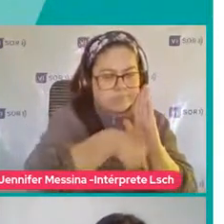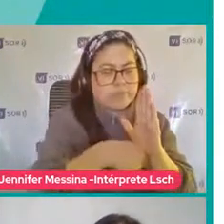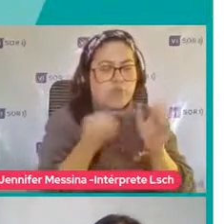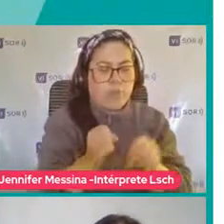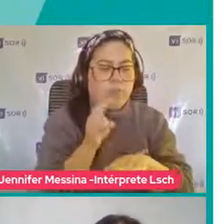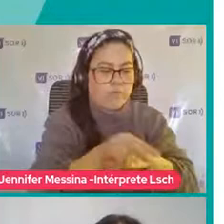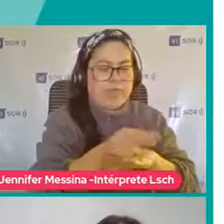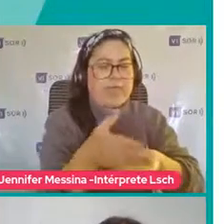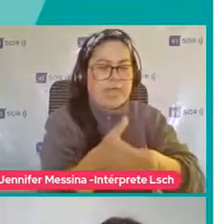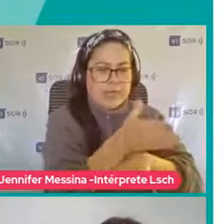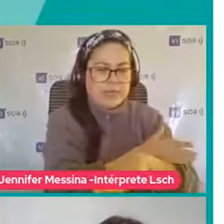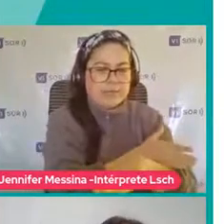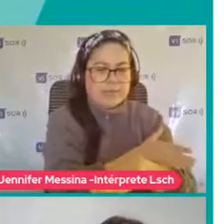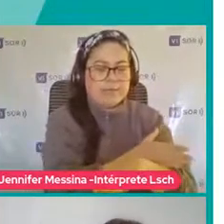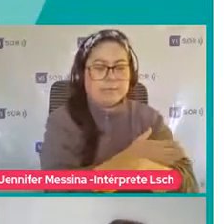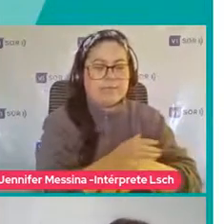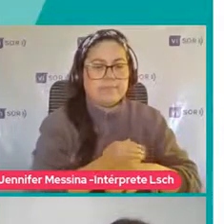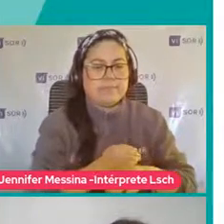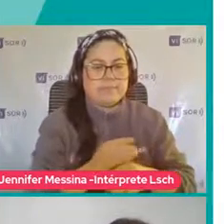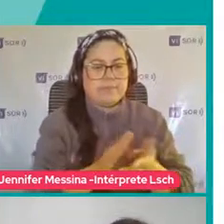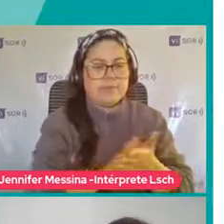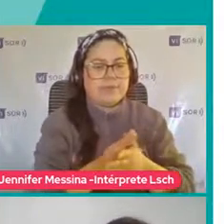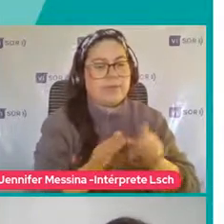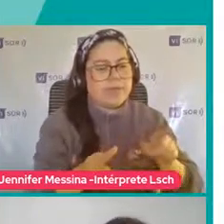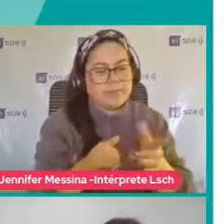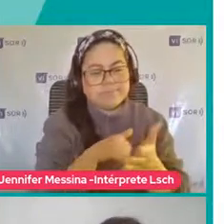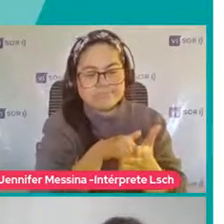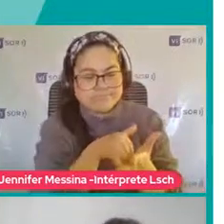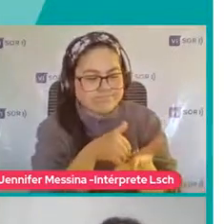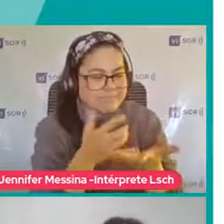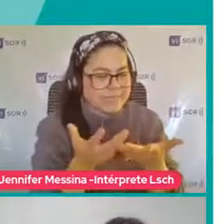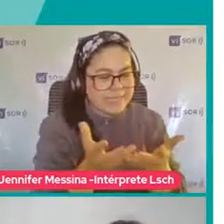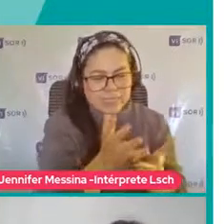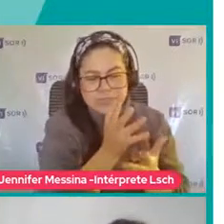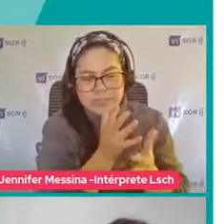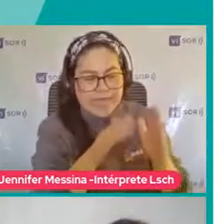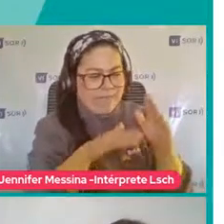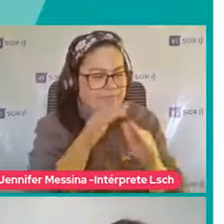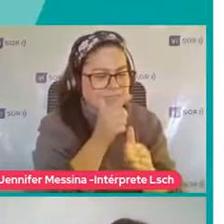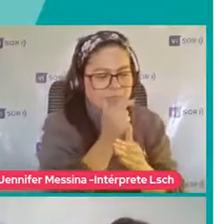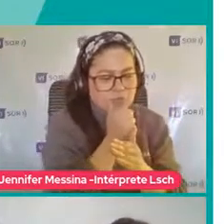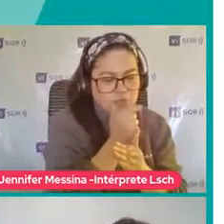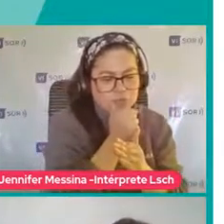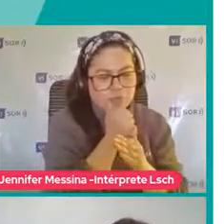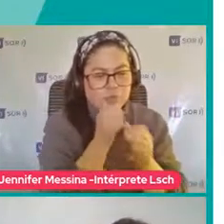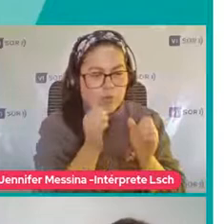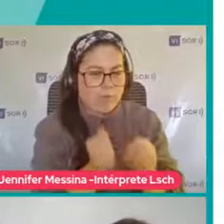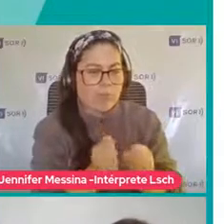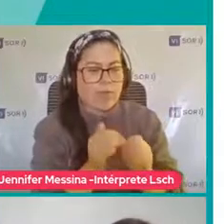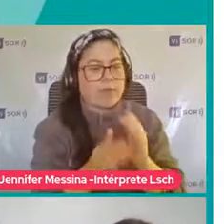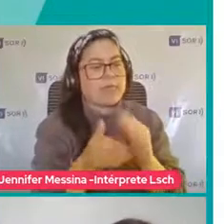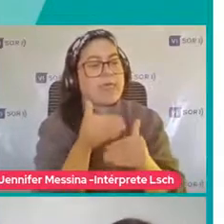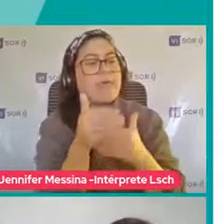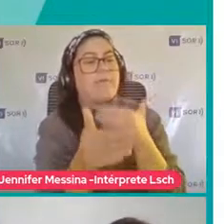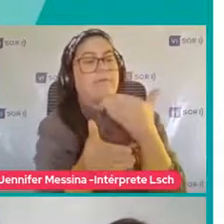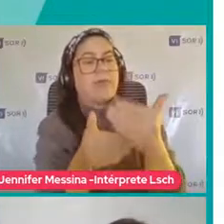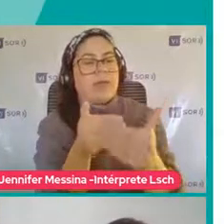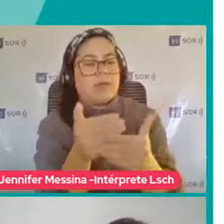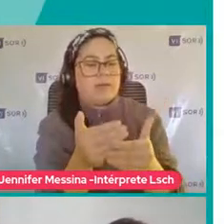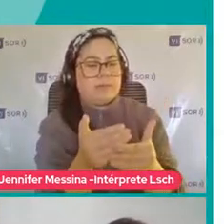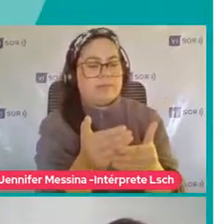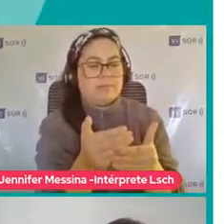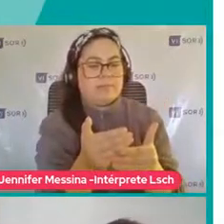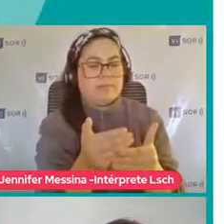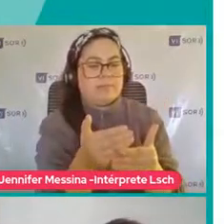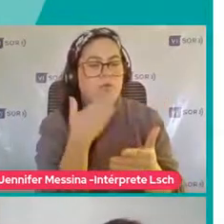Si es que Esta conducta No está tan afectada Voy a dudar un poco Y es normal Y puedo pasar En una edad Posterior a este año Pero lo